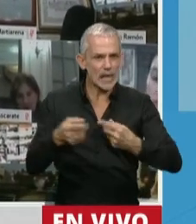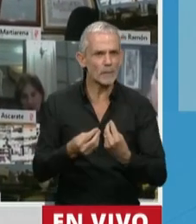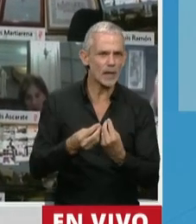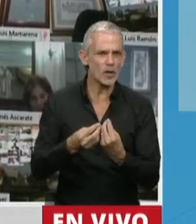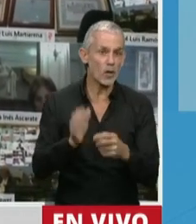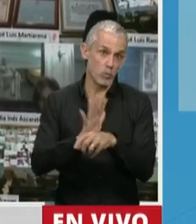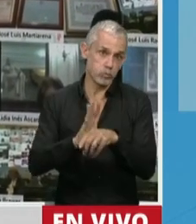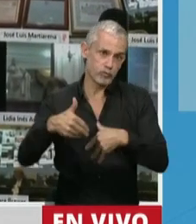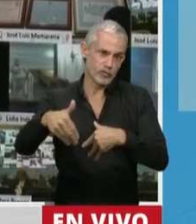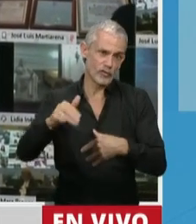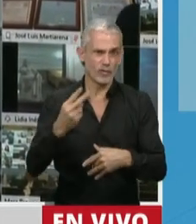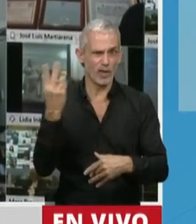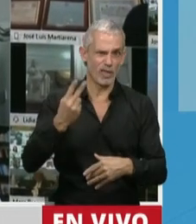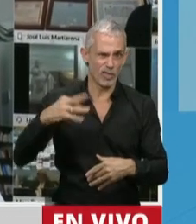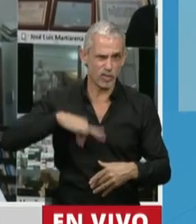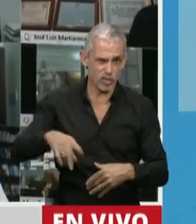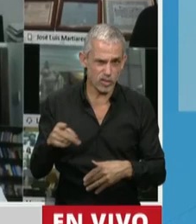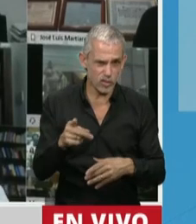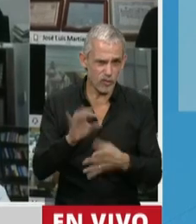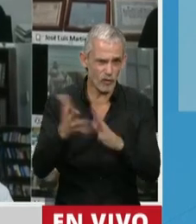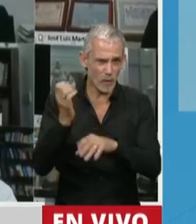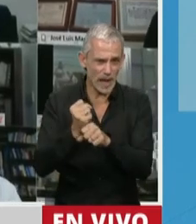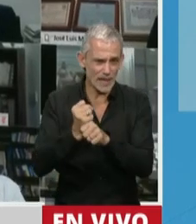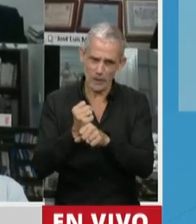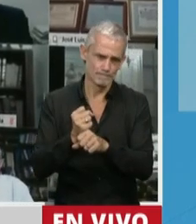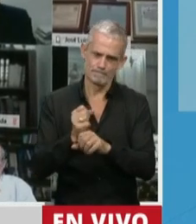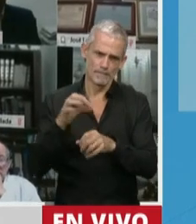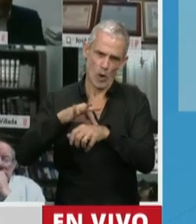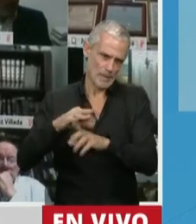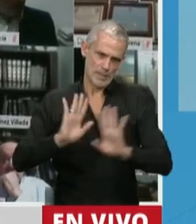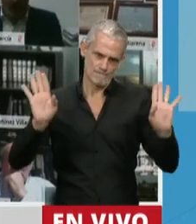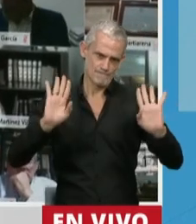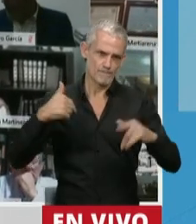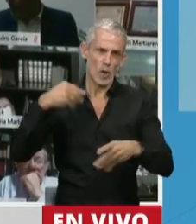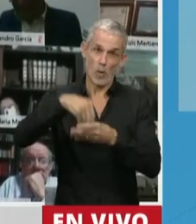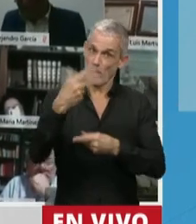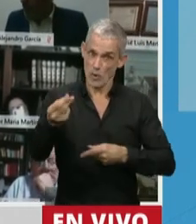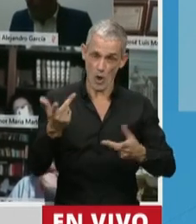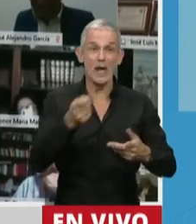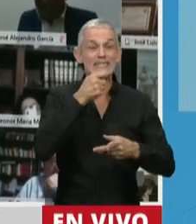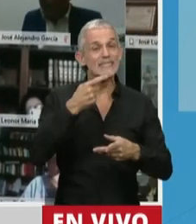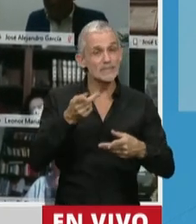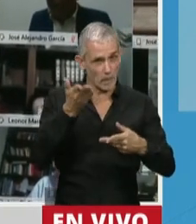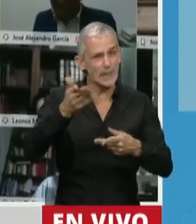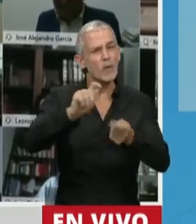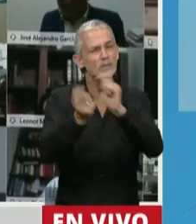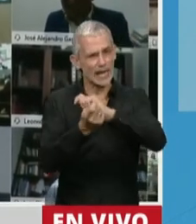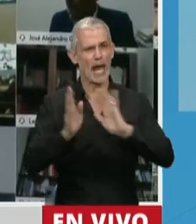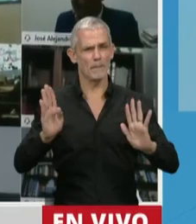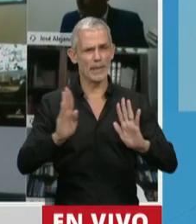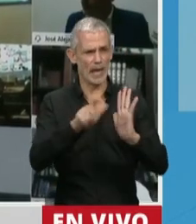precarización laboral de los profesionales de la salud. Por eso, Presidente, nosotros marcamos esto, pedimos que se